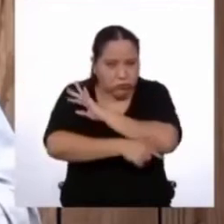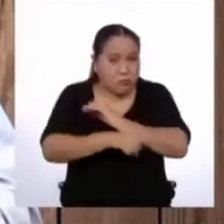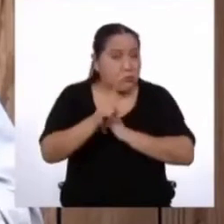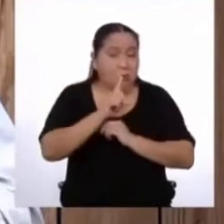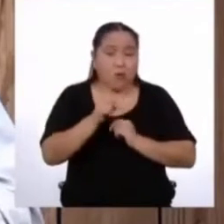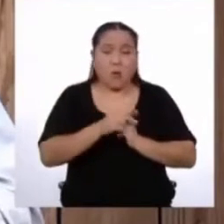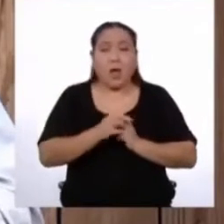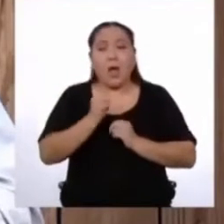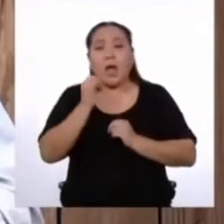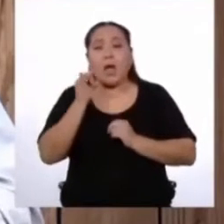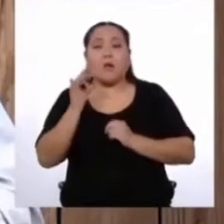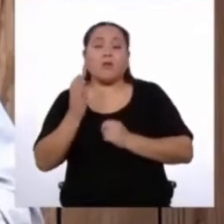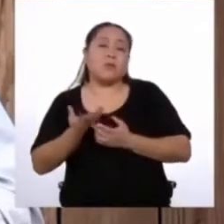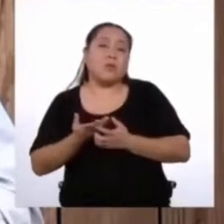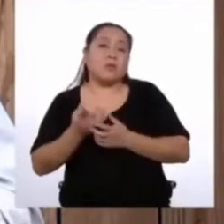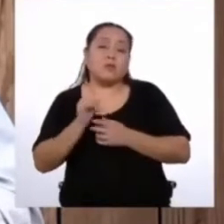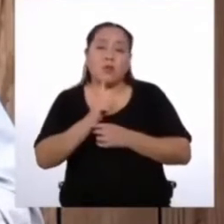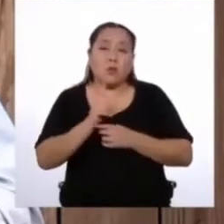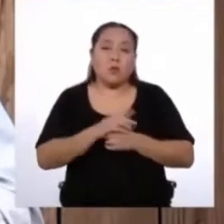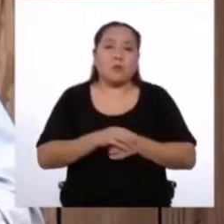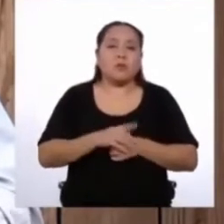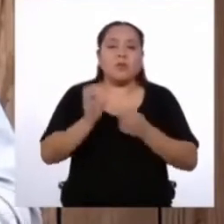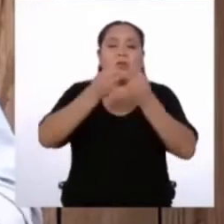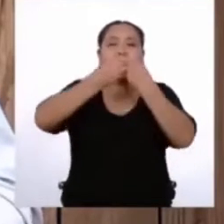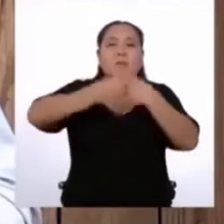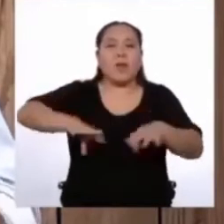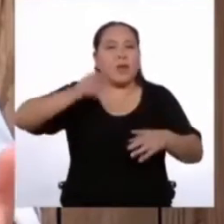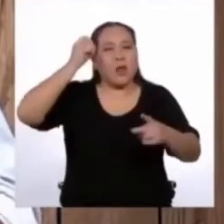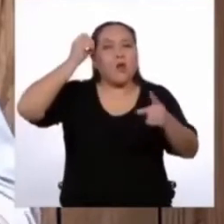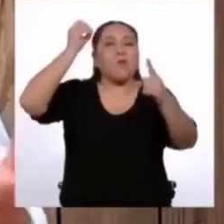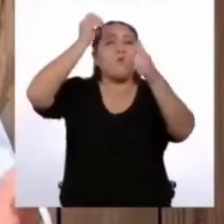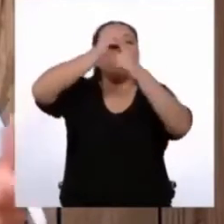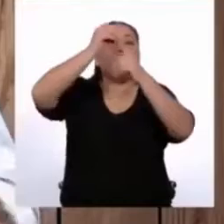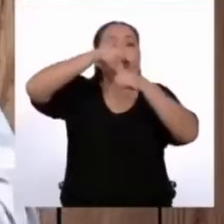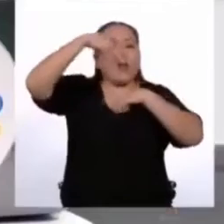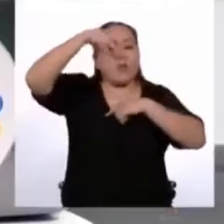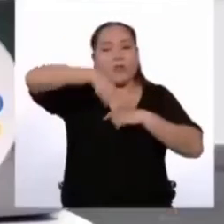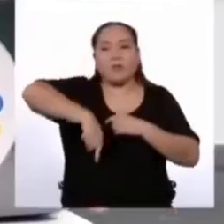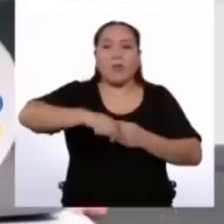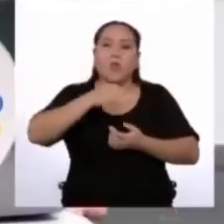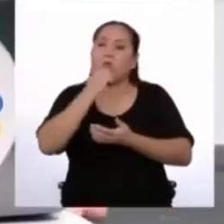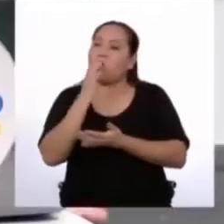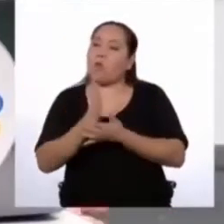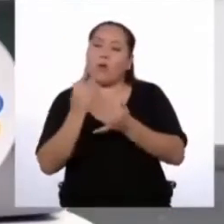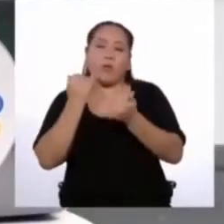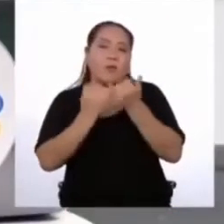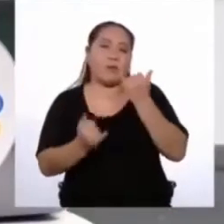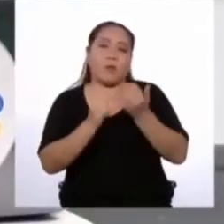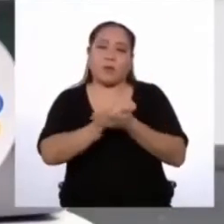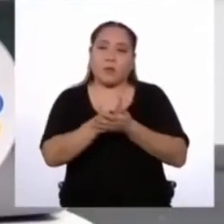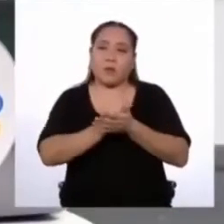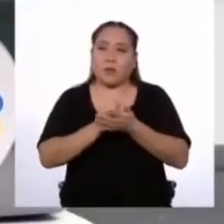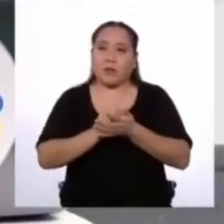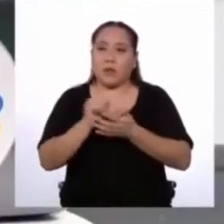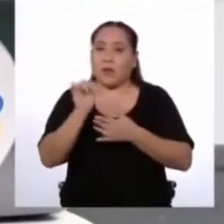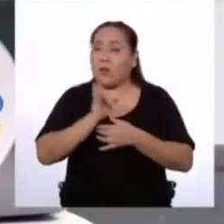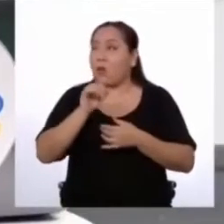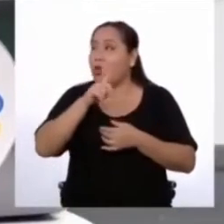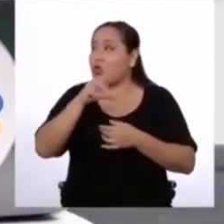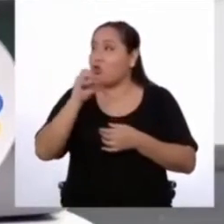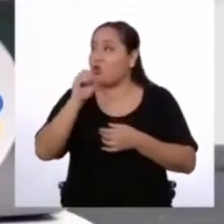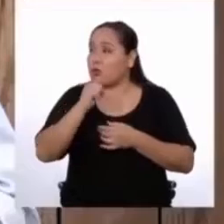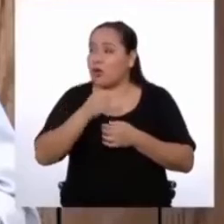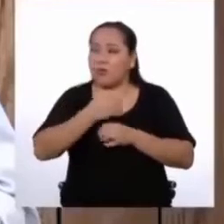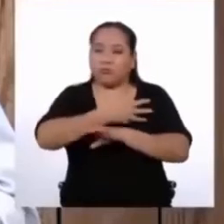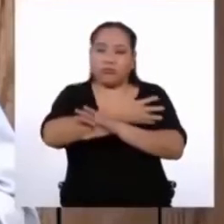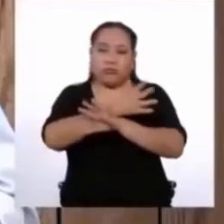Si no, perderíamos el enfoque de nuestro texto y nunca acabaríamos de escribirlo. ¡Claro! ¡Como Varga Diosa que se demoró